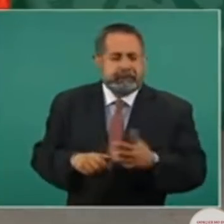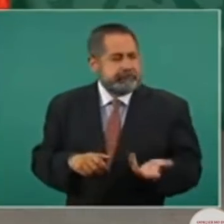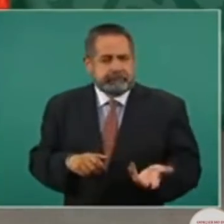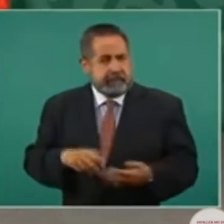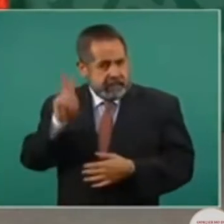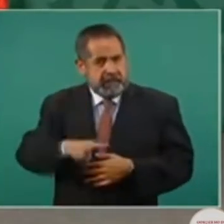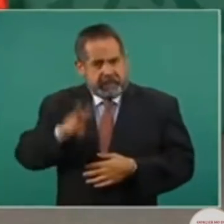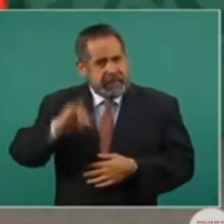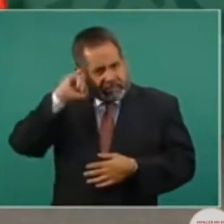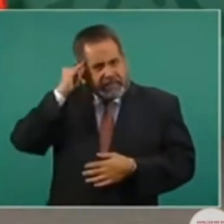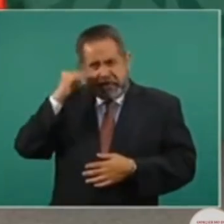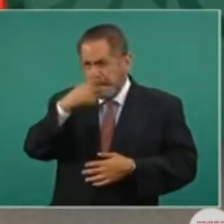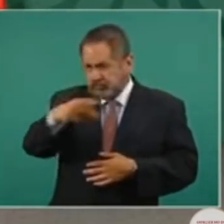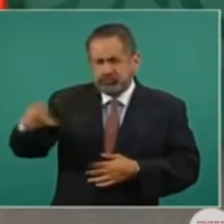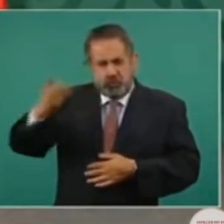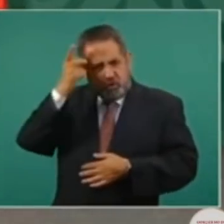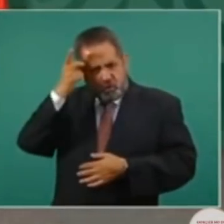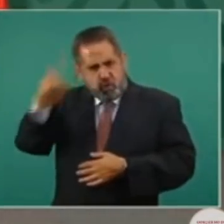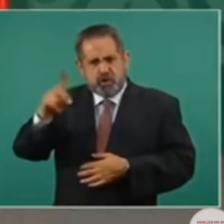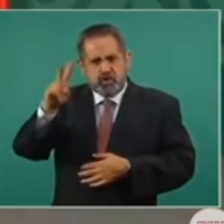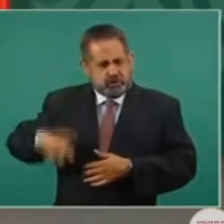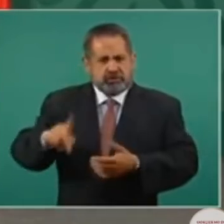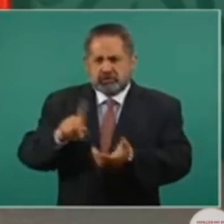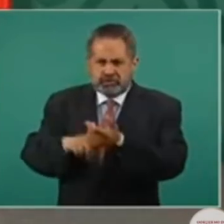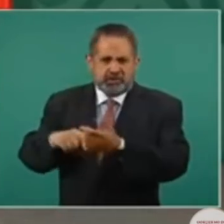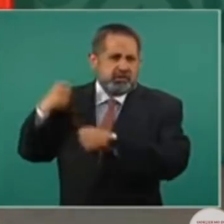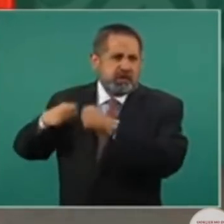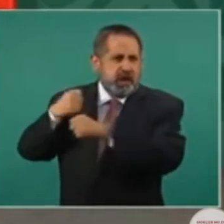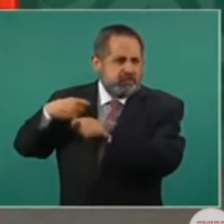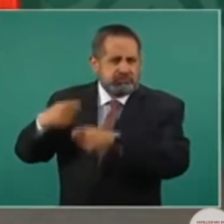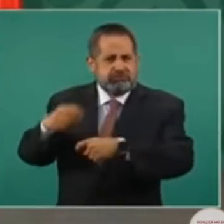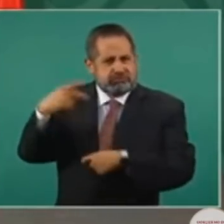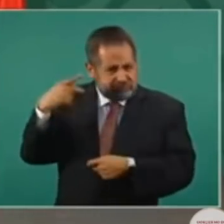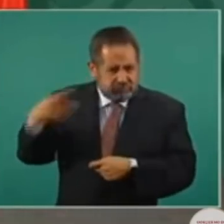más íntima de México, más profunda.